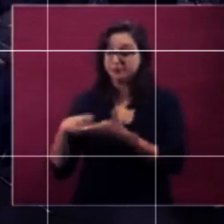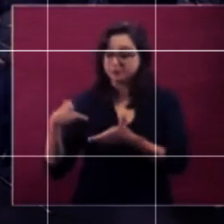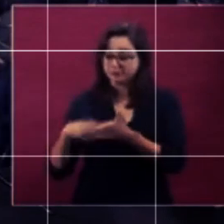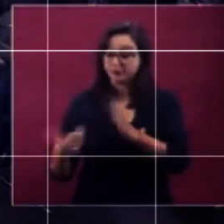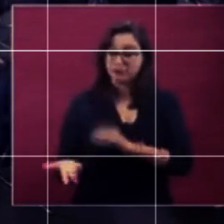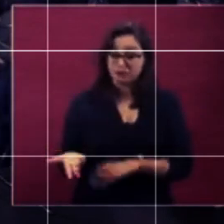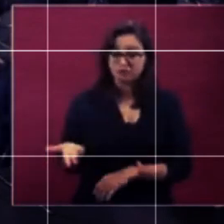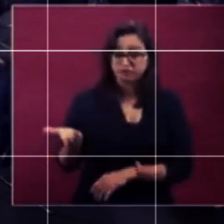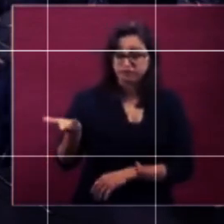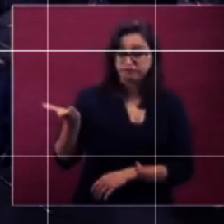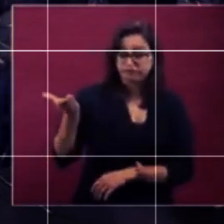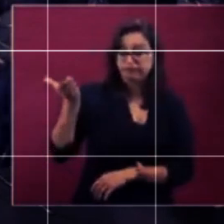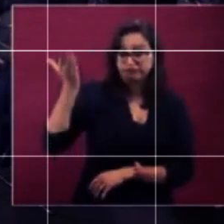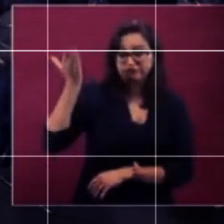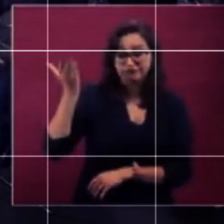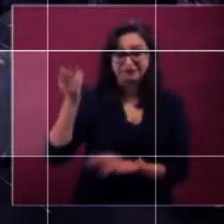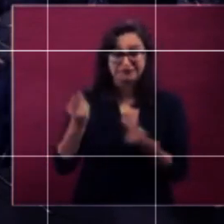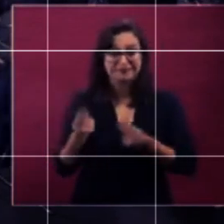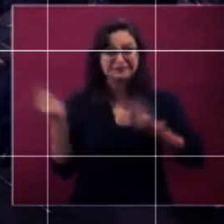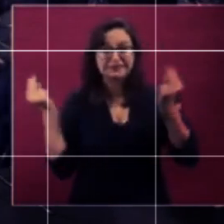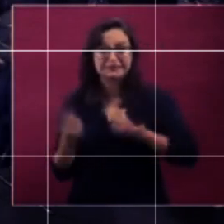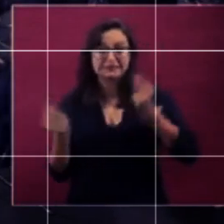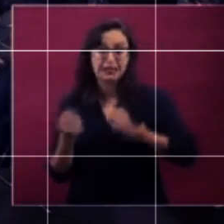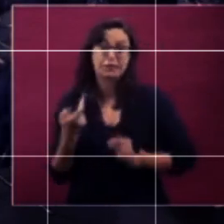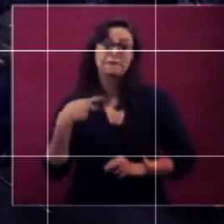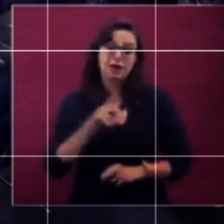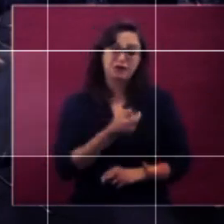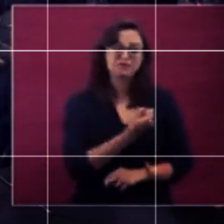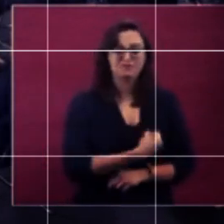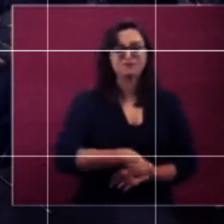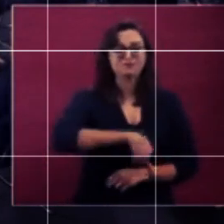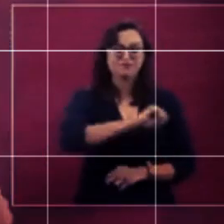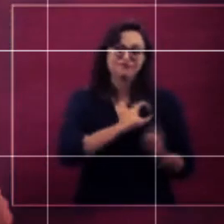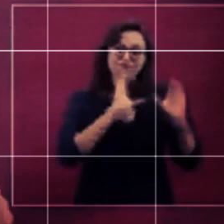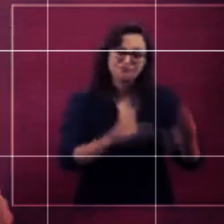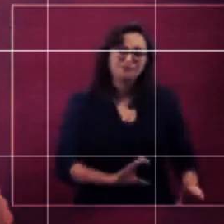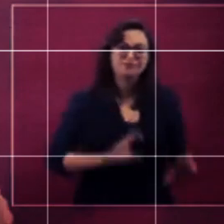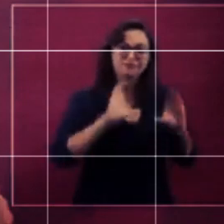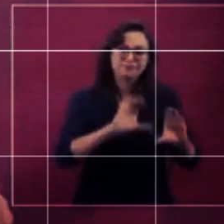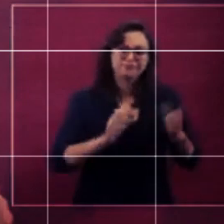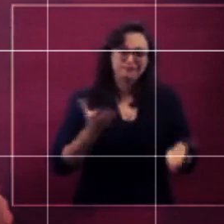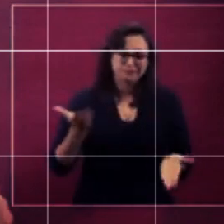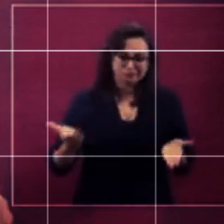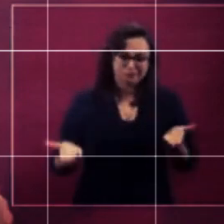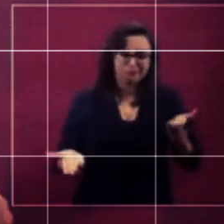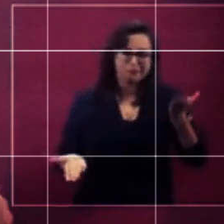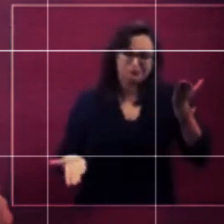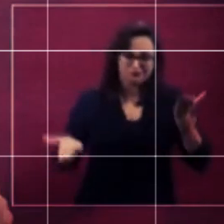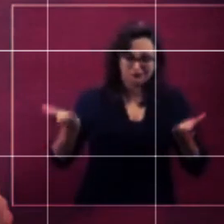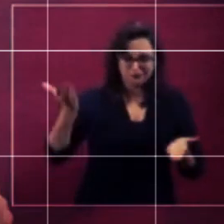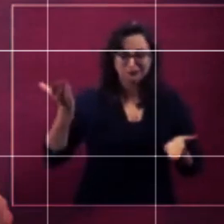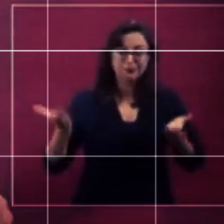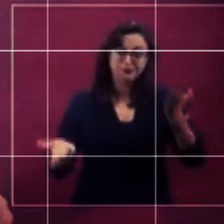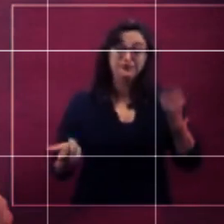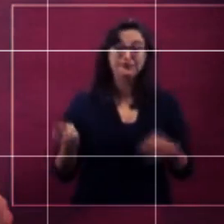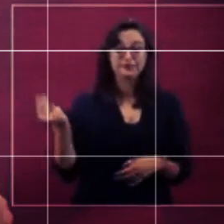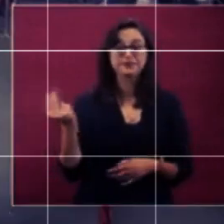y la salud, que no haya contagios.